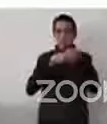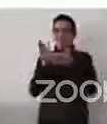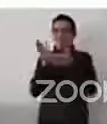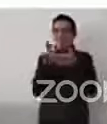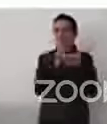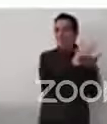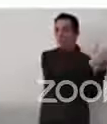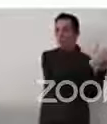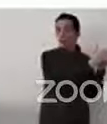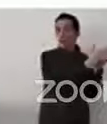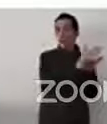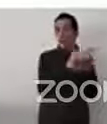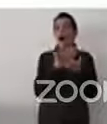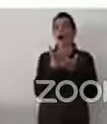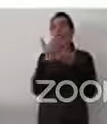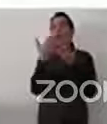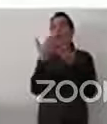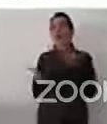Siguiente, por favor.